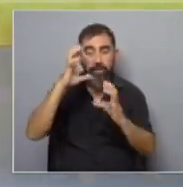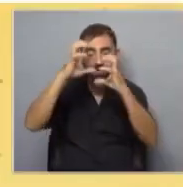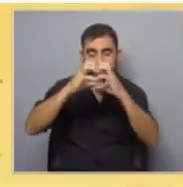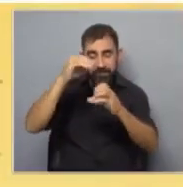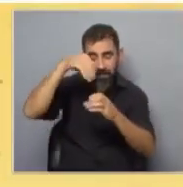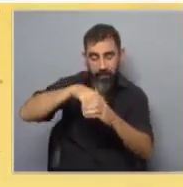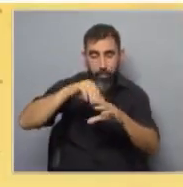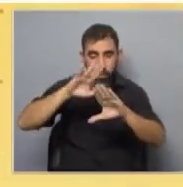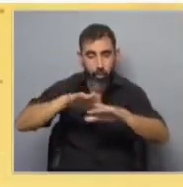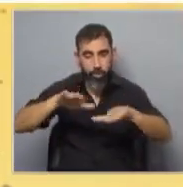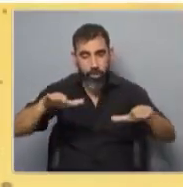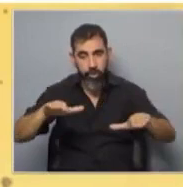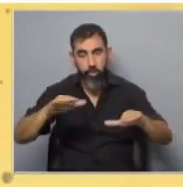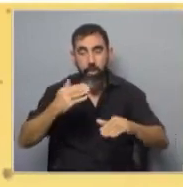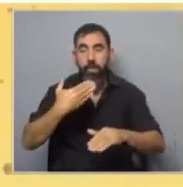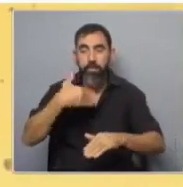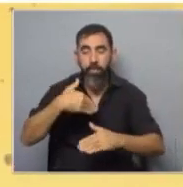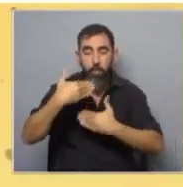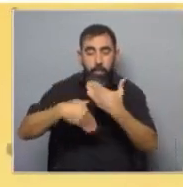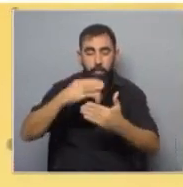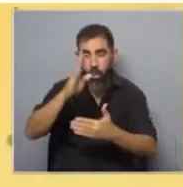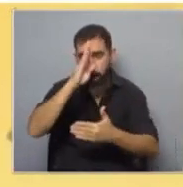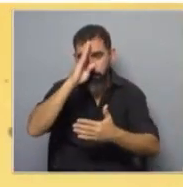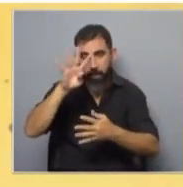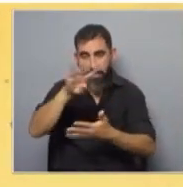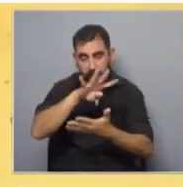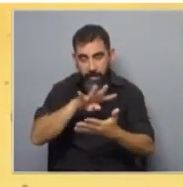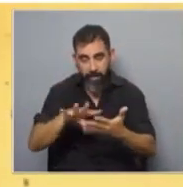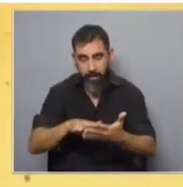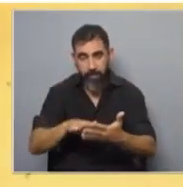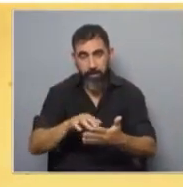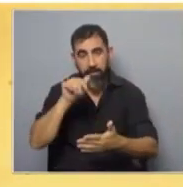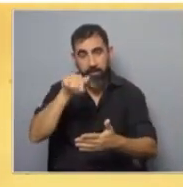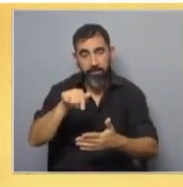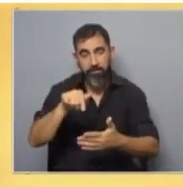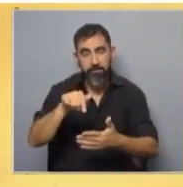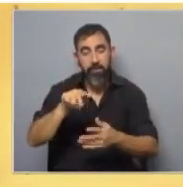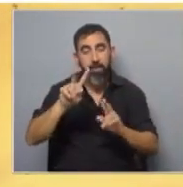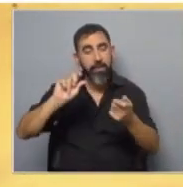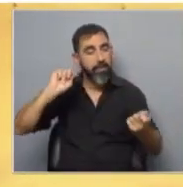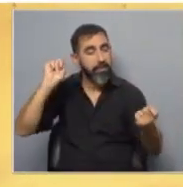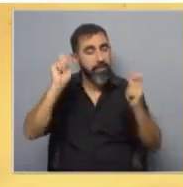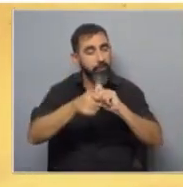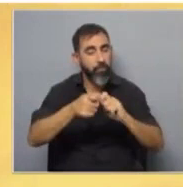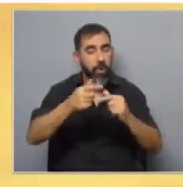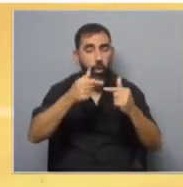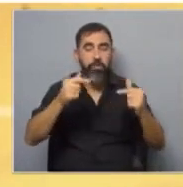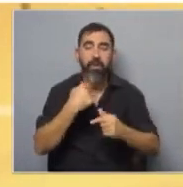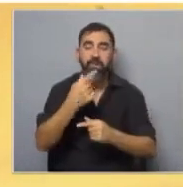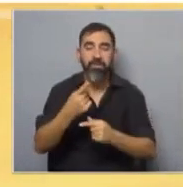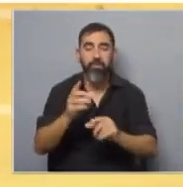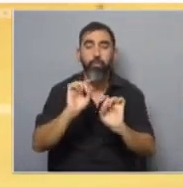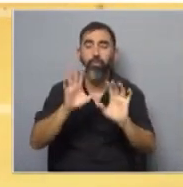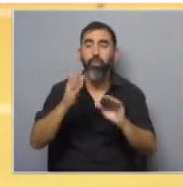entender cómo es el proceso de aprender a leer y sobre eso es lo que, bueno, y sobre todo transformarlo en una herramienta útil que no sea